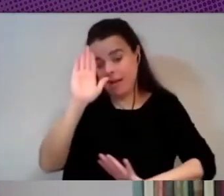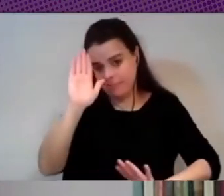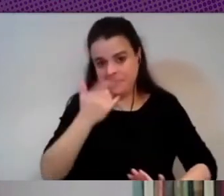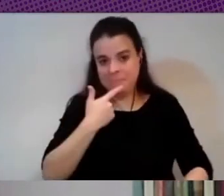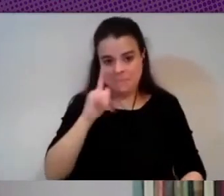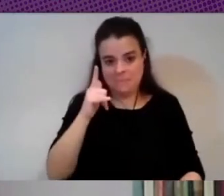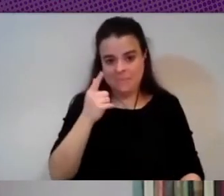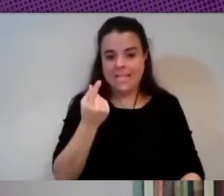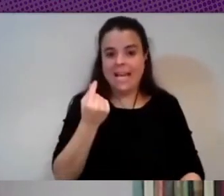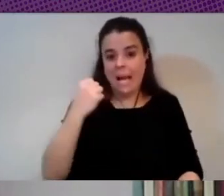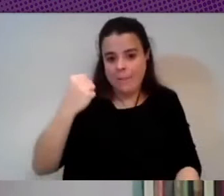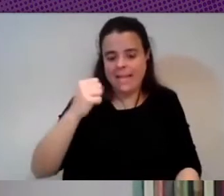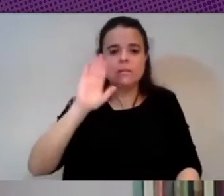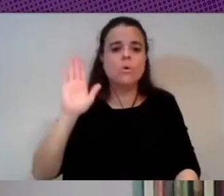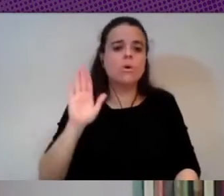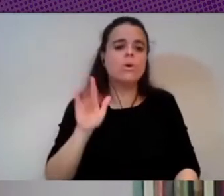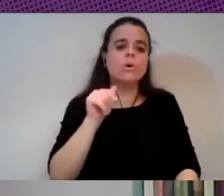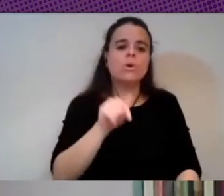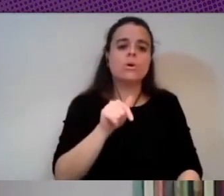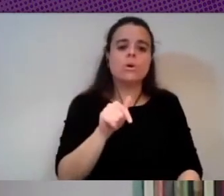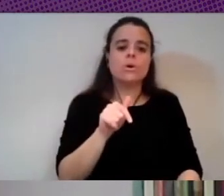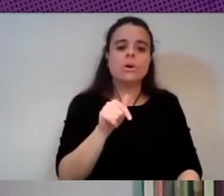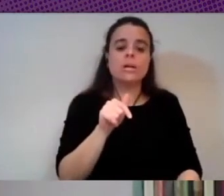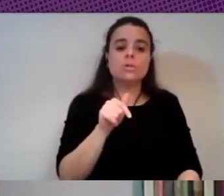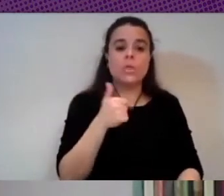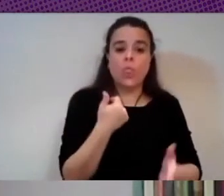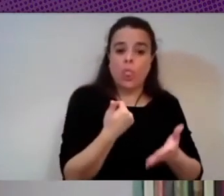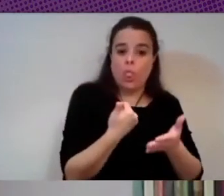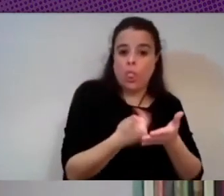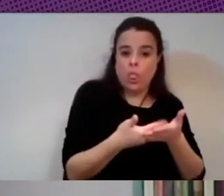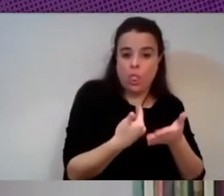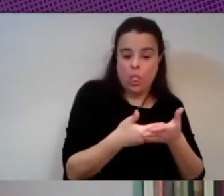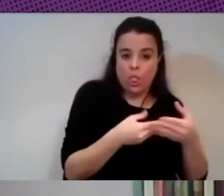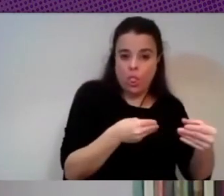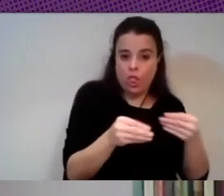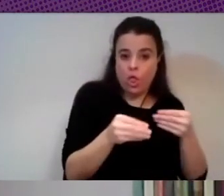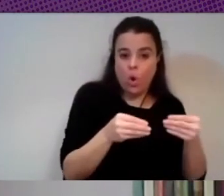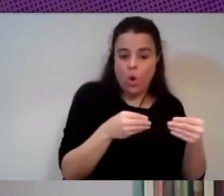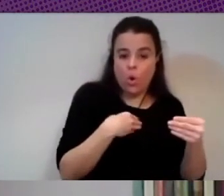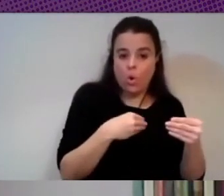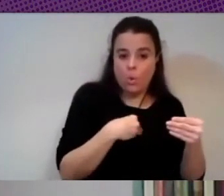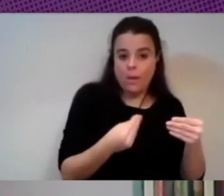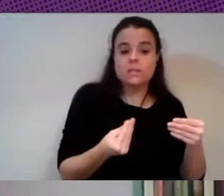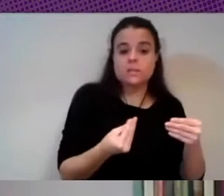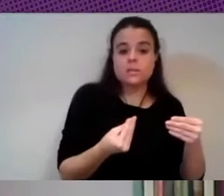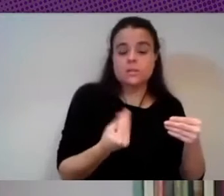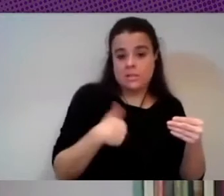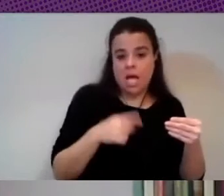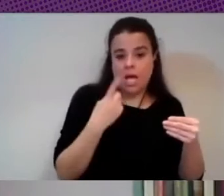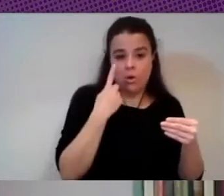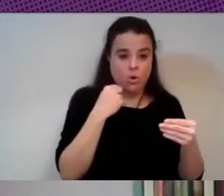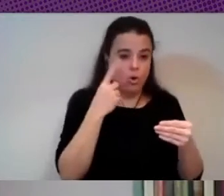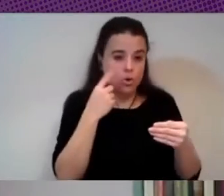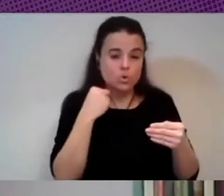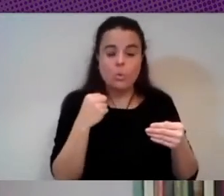migración documentada y no documentada como estamos acostumbrados y acostumbradas a leer los